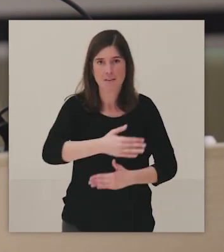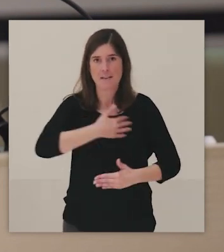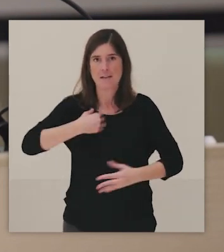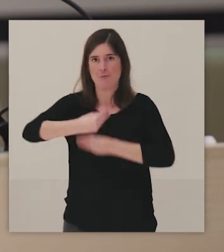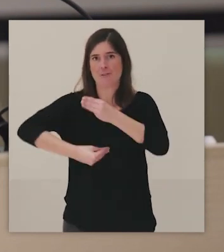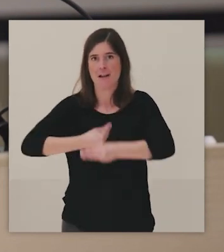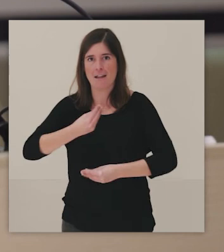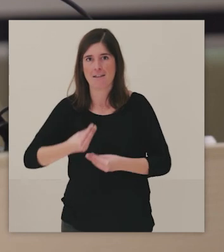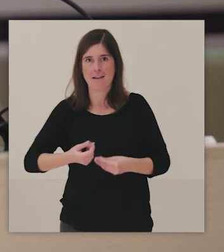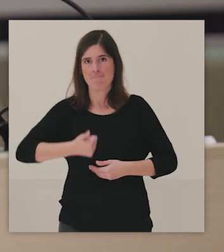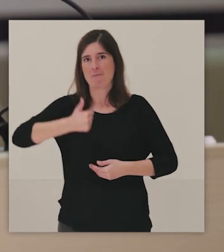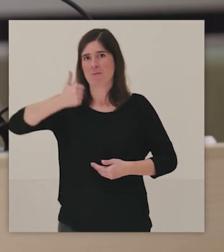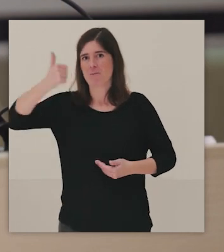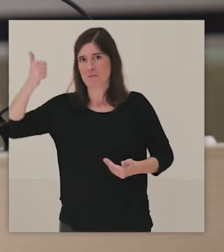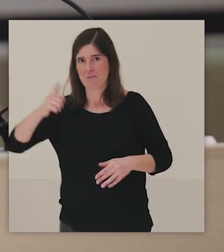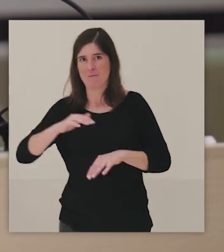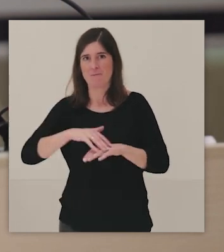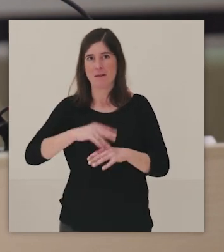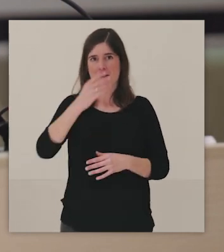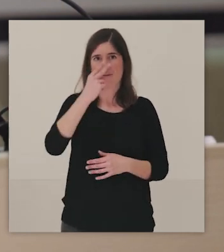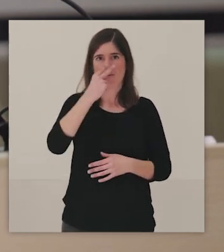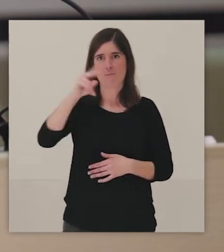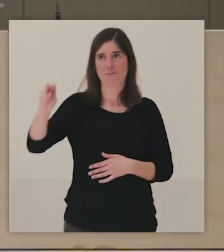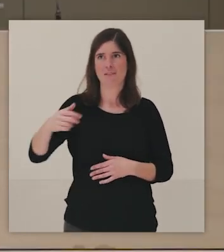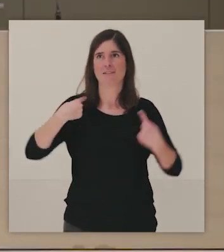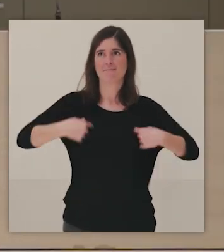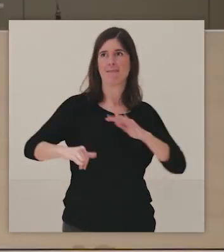y otras maneras de acercarnos al museo.